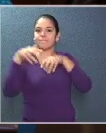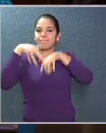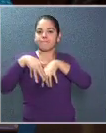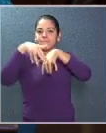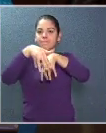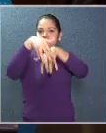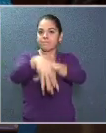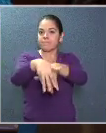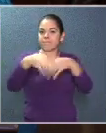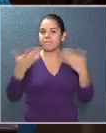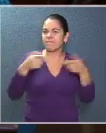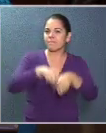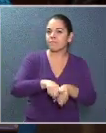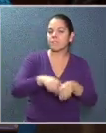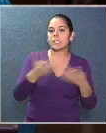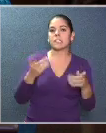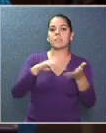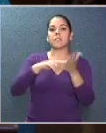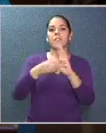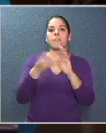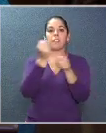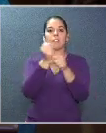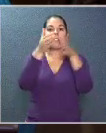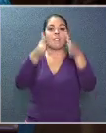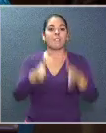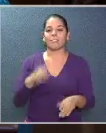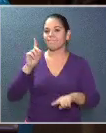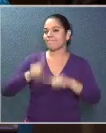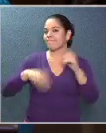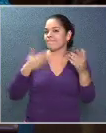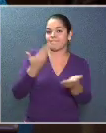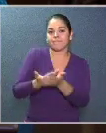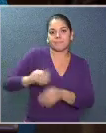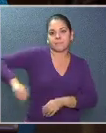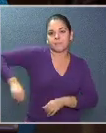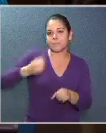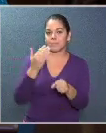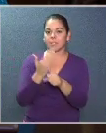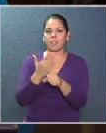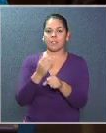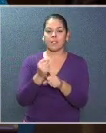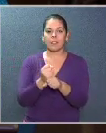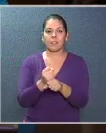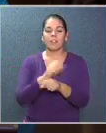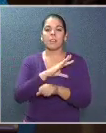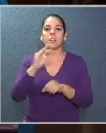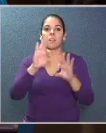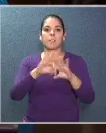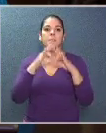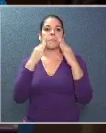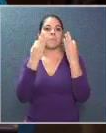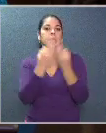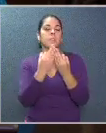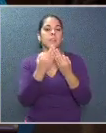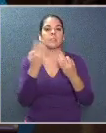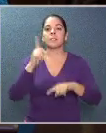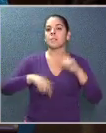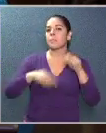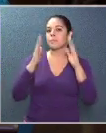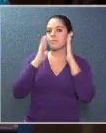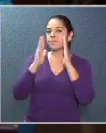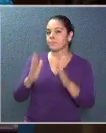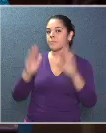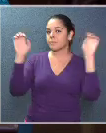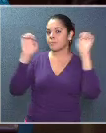protesta. Al trabajador se le impide llegar a tiempo a su trabajo. A los padres de familia se les imposibilita atender las